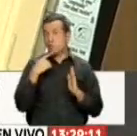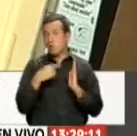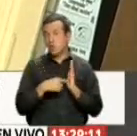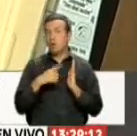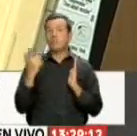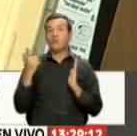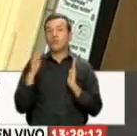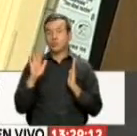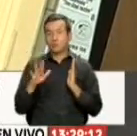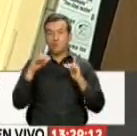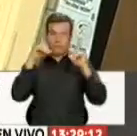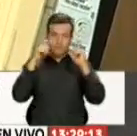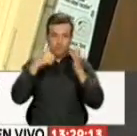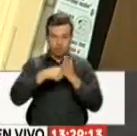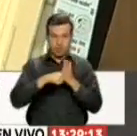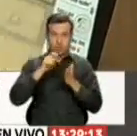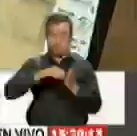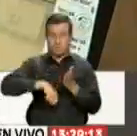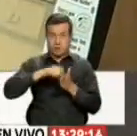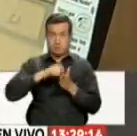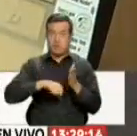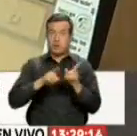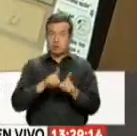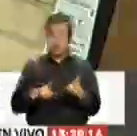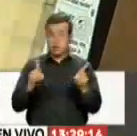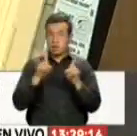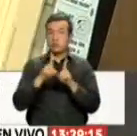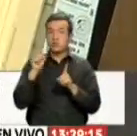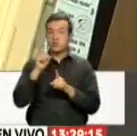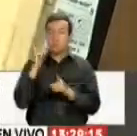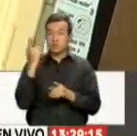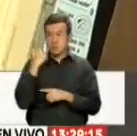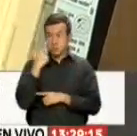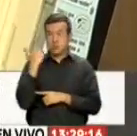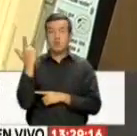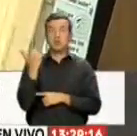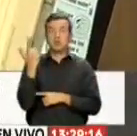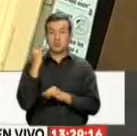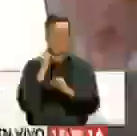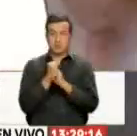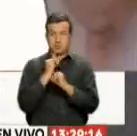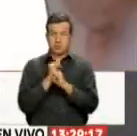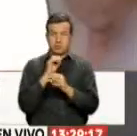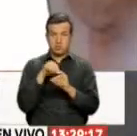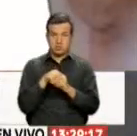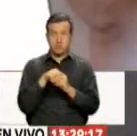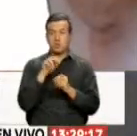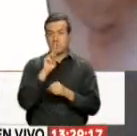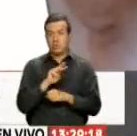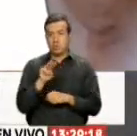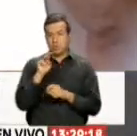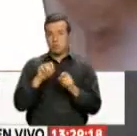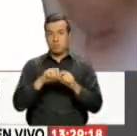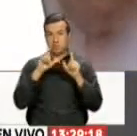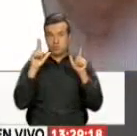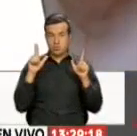Conservará La foto Firma y datos Debe ingresar A la agencia virtual De la institución En www